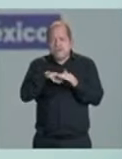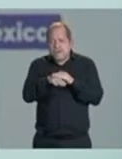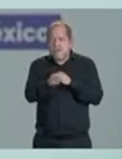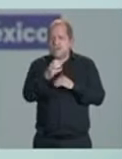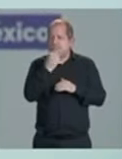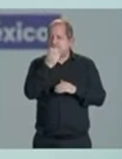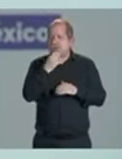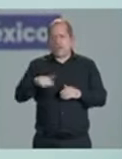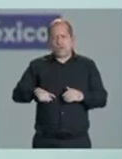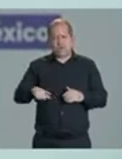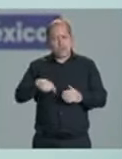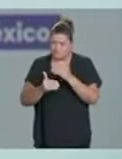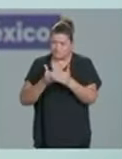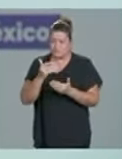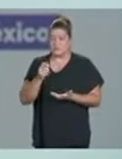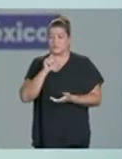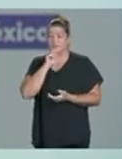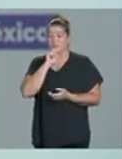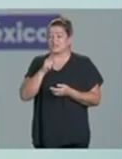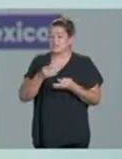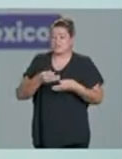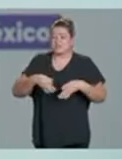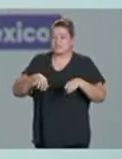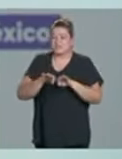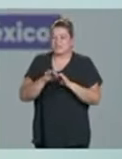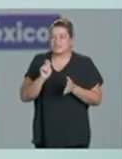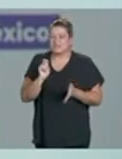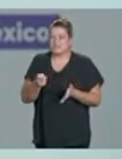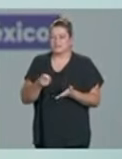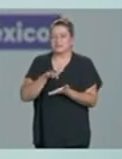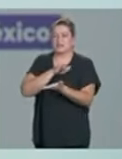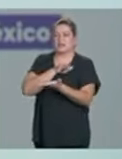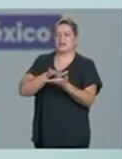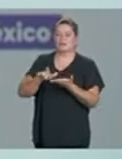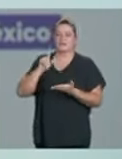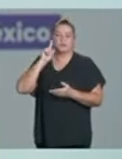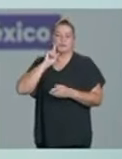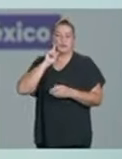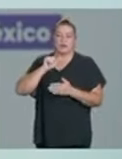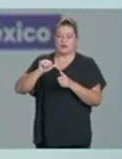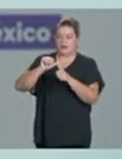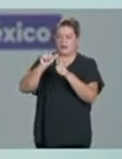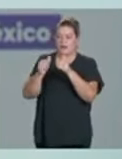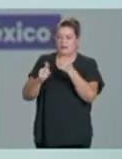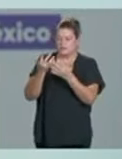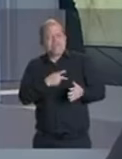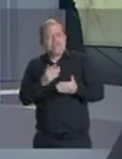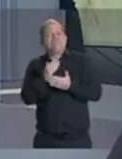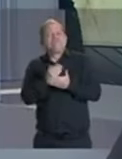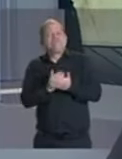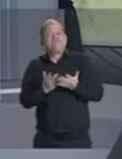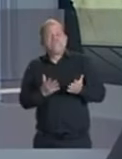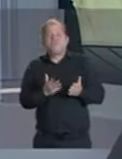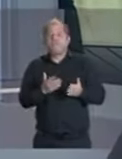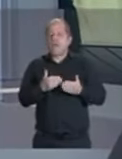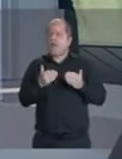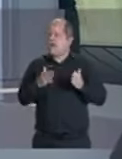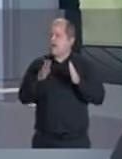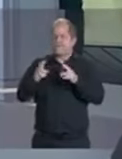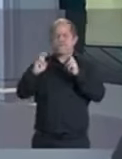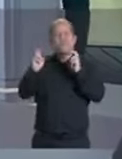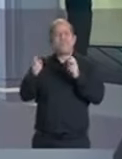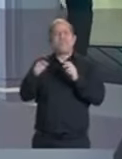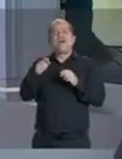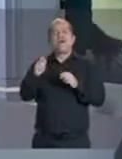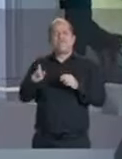también a todo el país. Vamos a apoyar a las mujeres artesanas que son principalmente indígenas. Nosotros estamos planteando